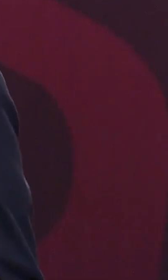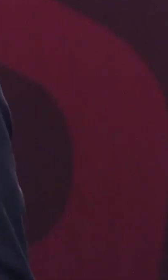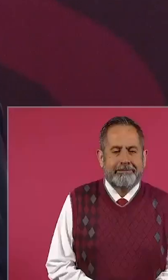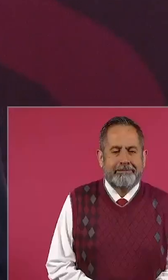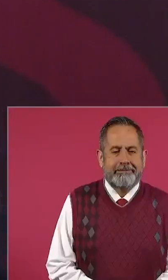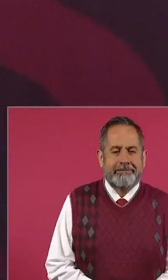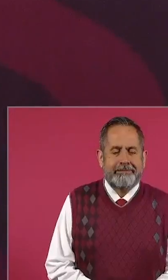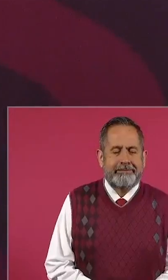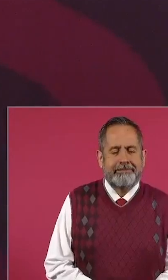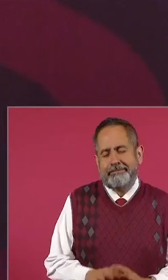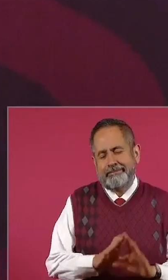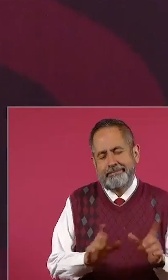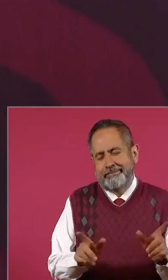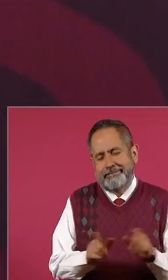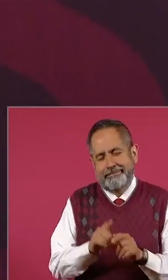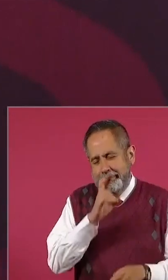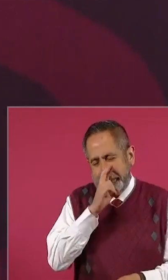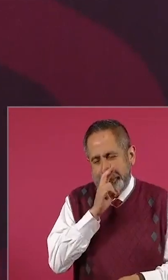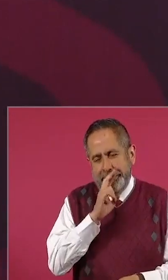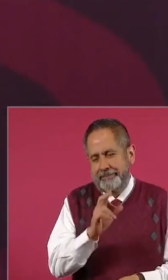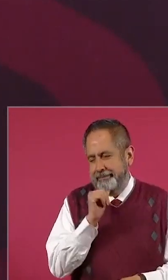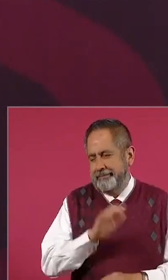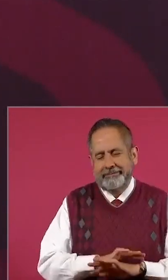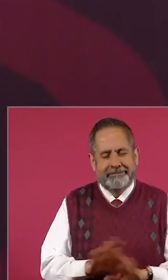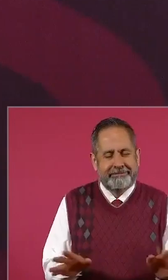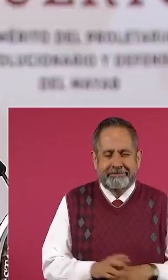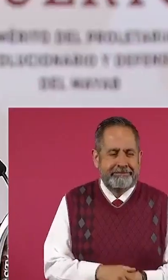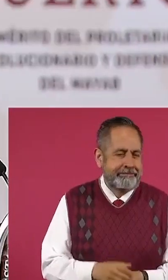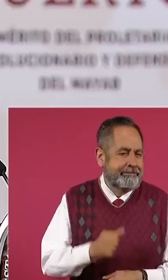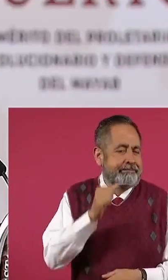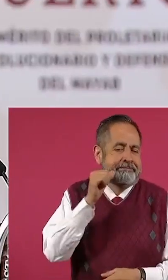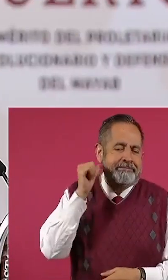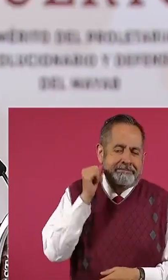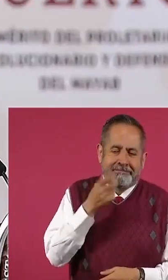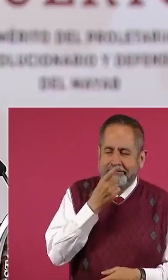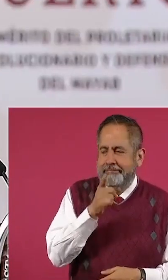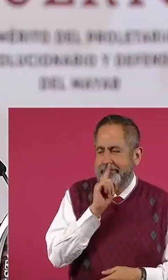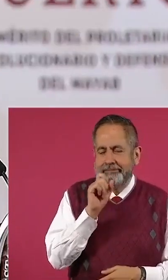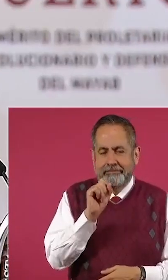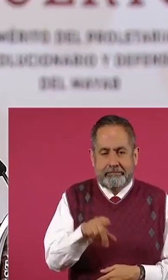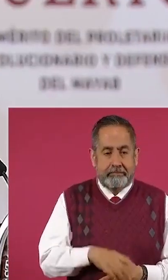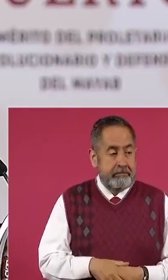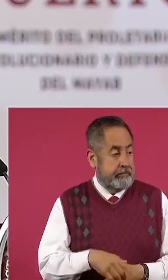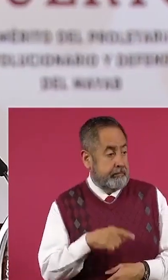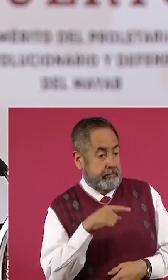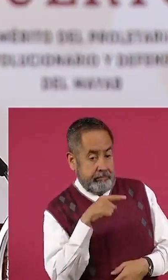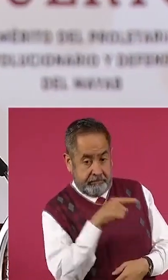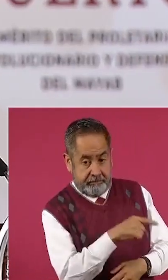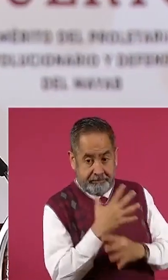Yo lo que dije ayer es que él sostuvo